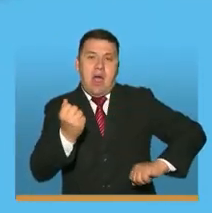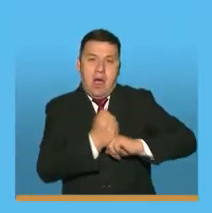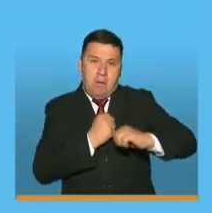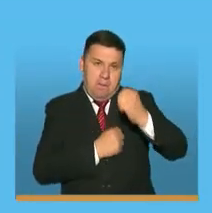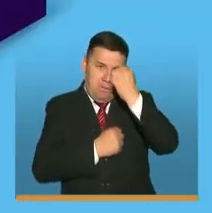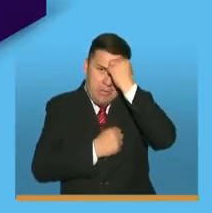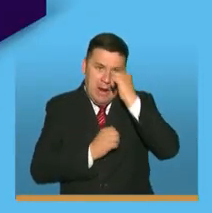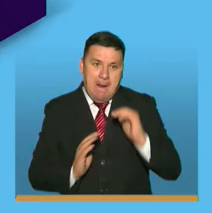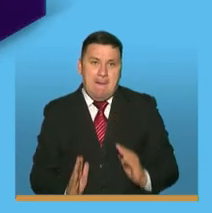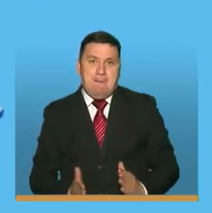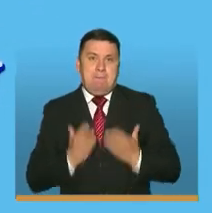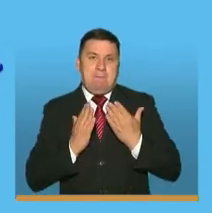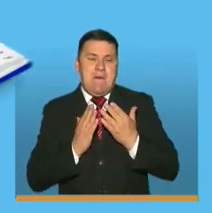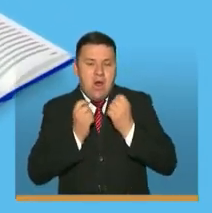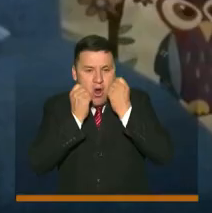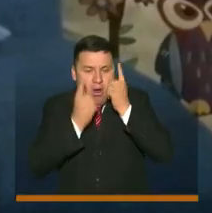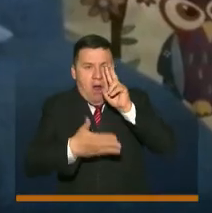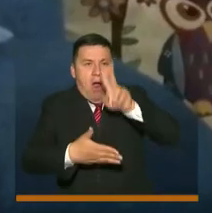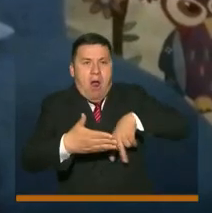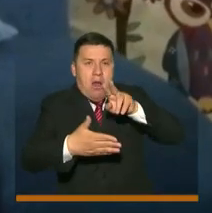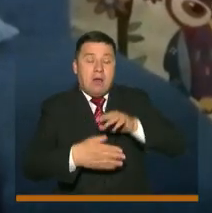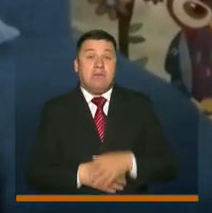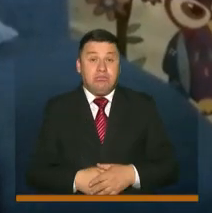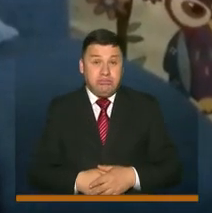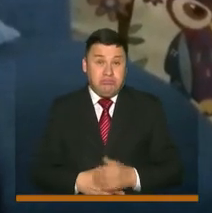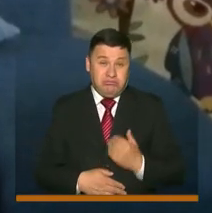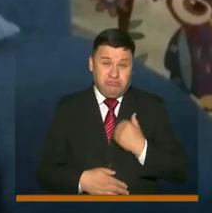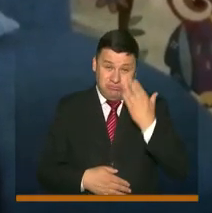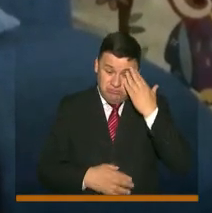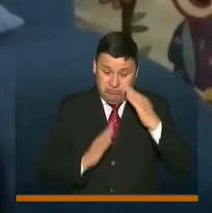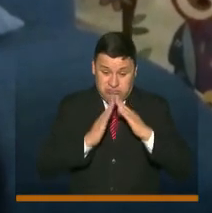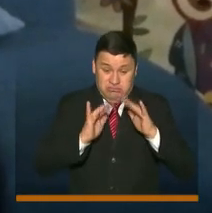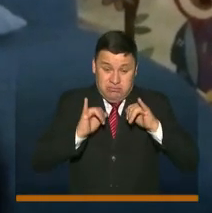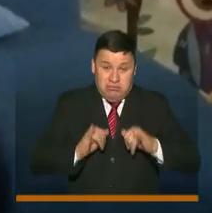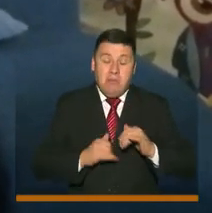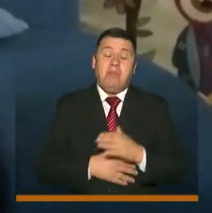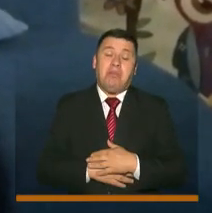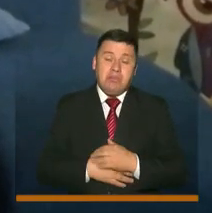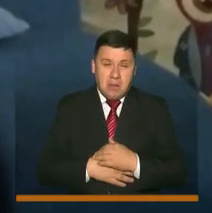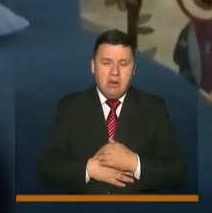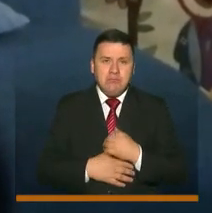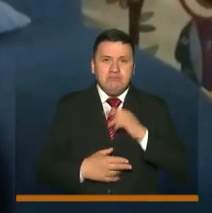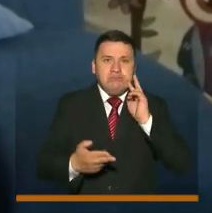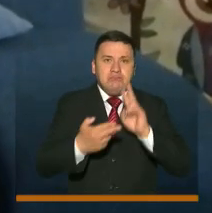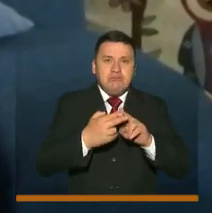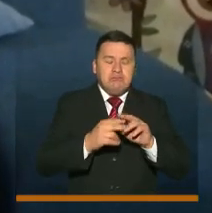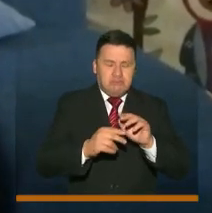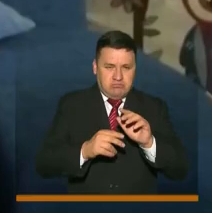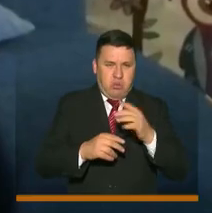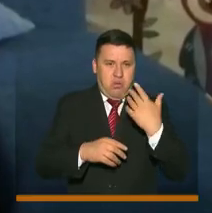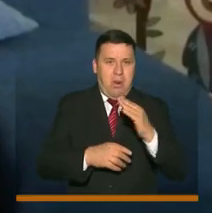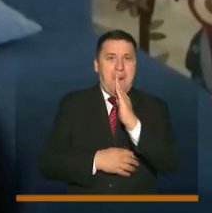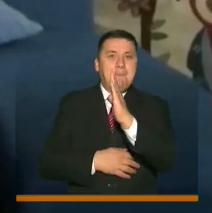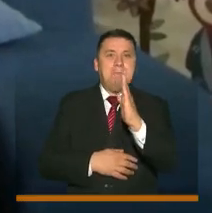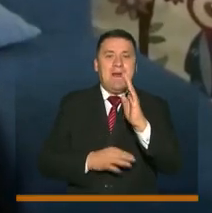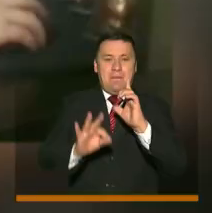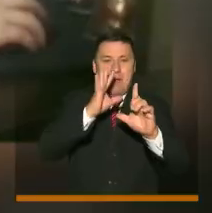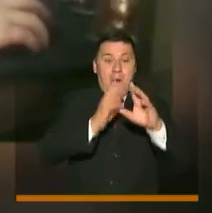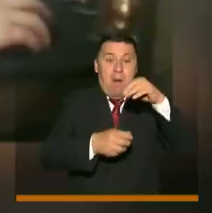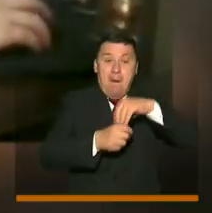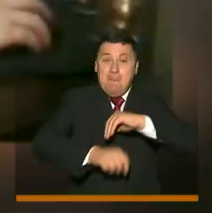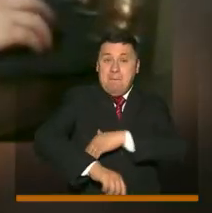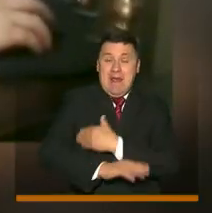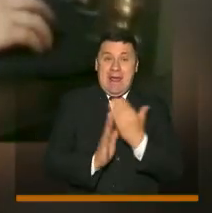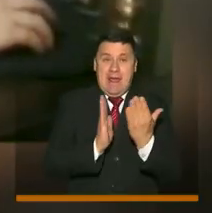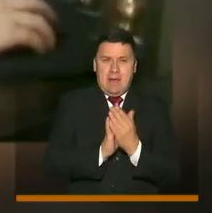docentes en el mejoramiento de la comprensión lectora. Durante estos tiempos que hemos estado en casa, he conocido la Biblioteca Digital del Ministerio de Educación.